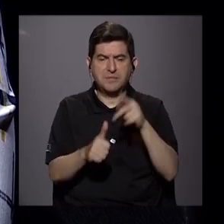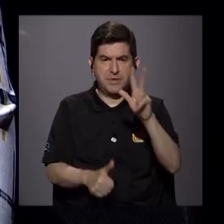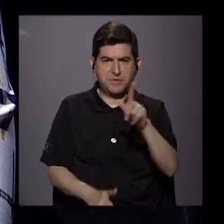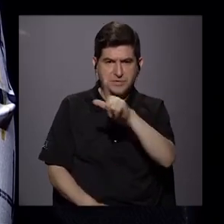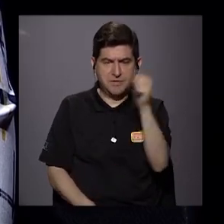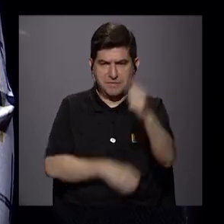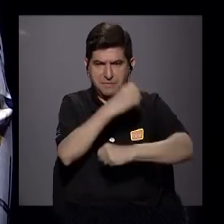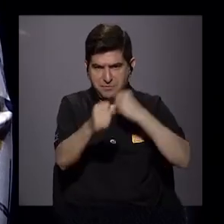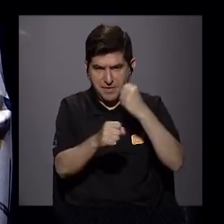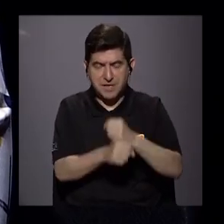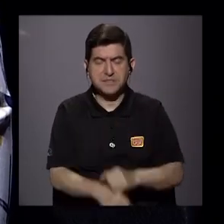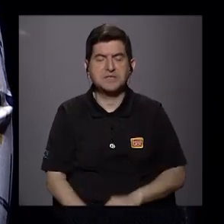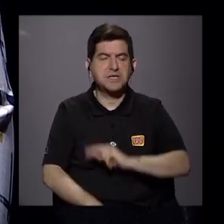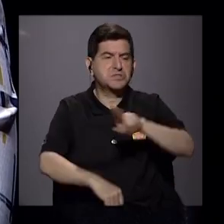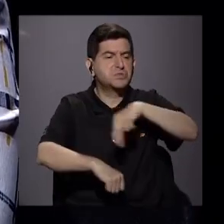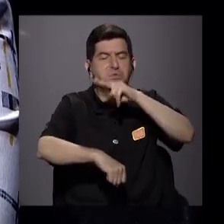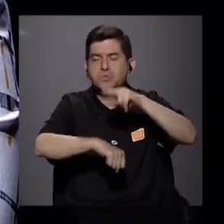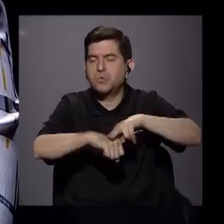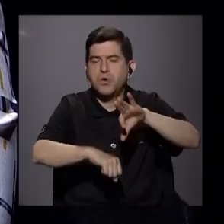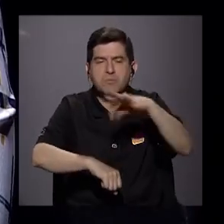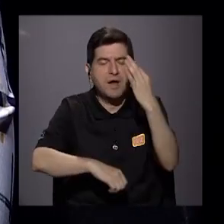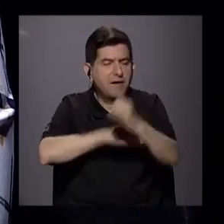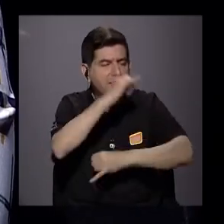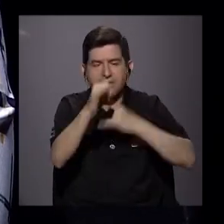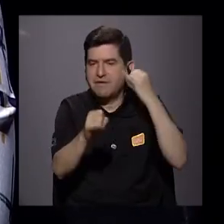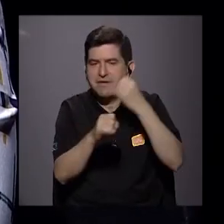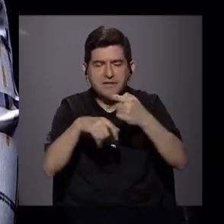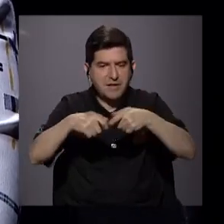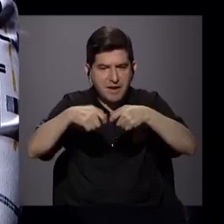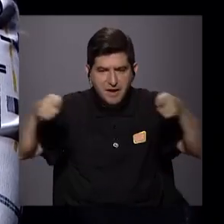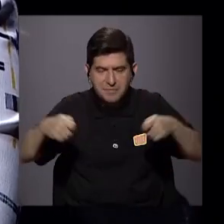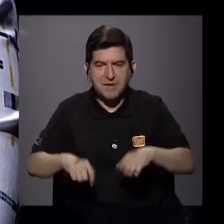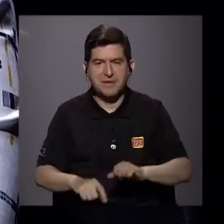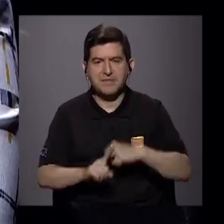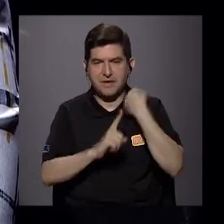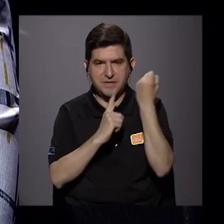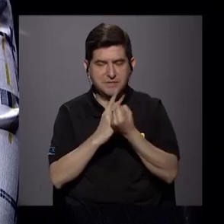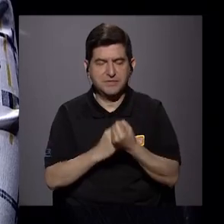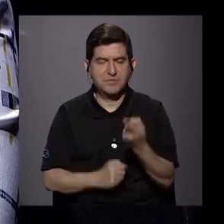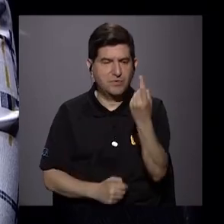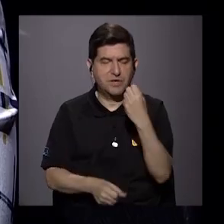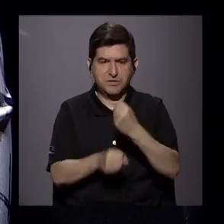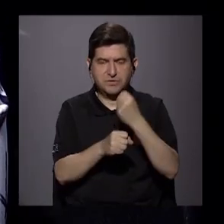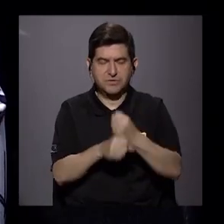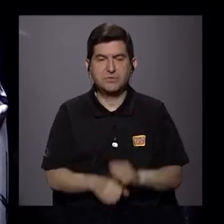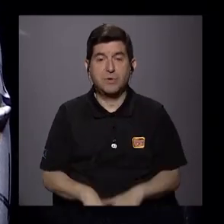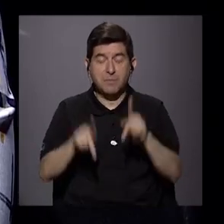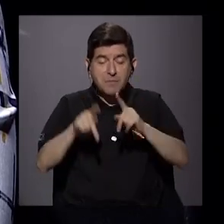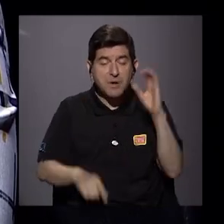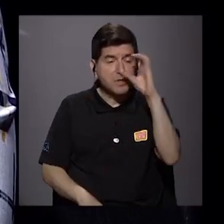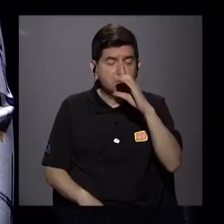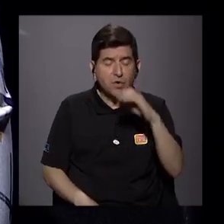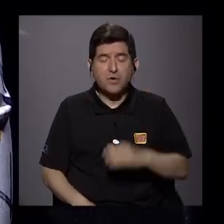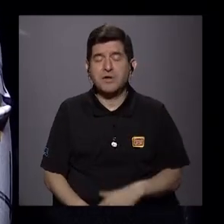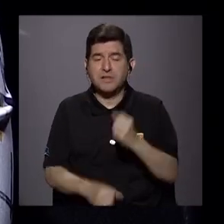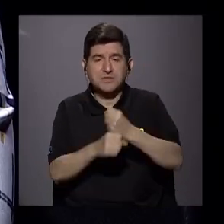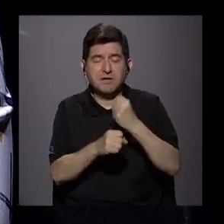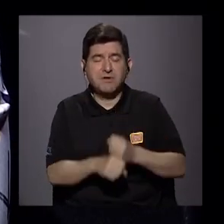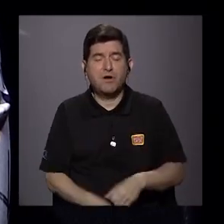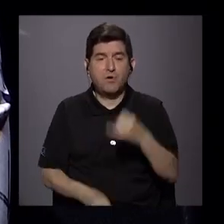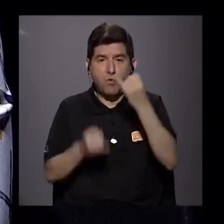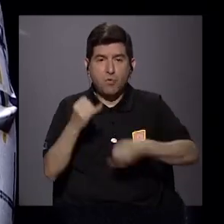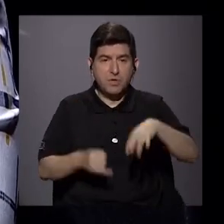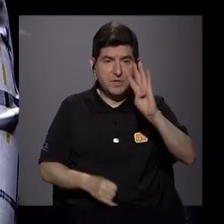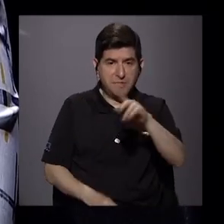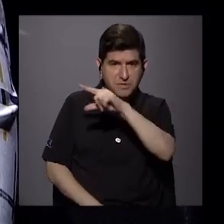según la forma normal en que a nivel internacional se mide el desempleo, que es la persona que busca activamente un trabajo en las últimas cuatro semanas,